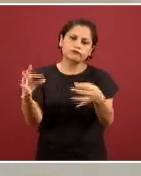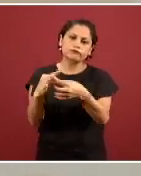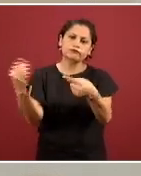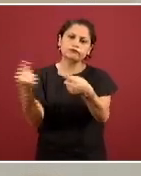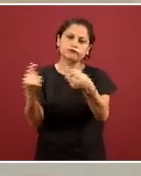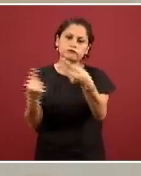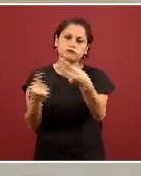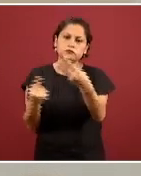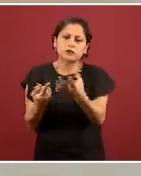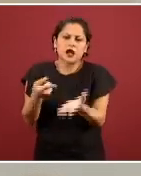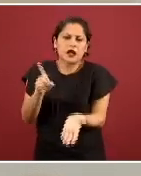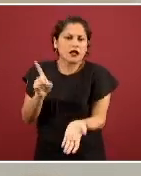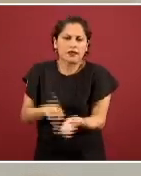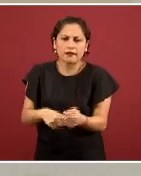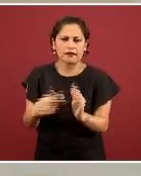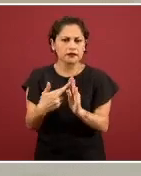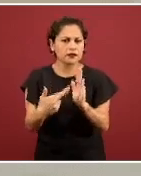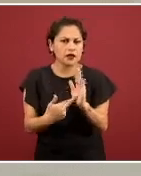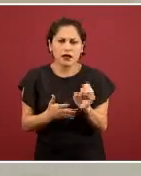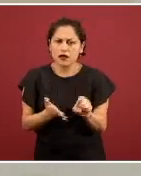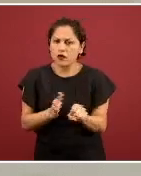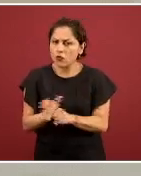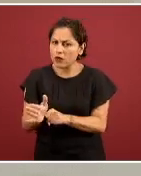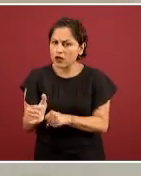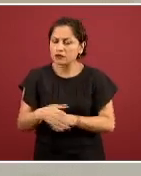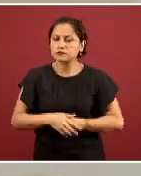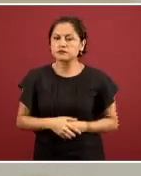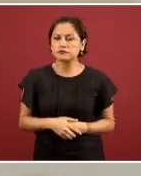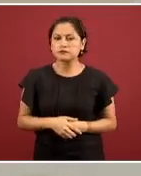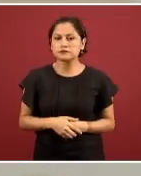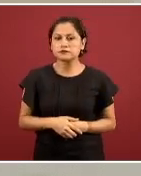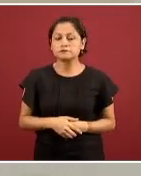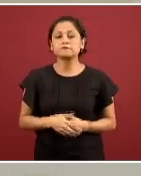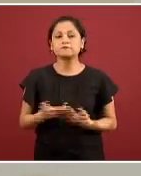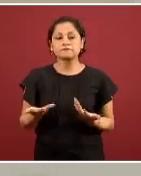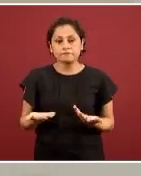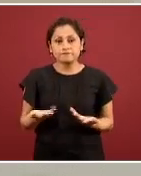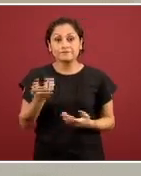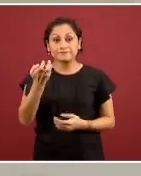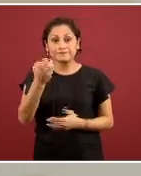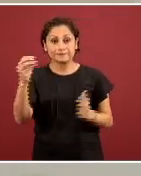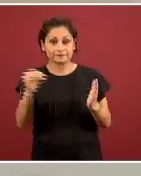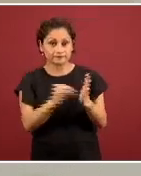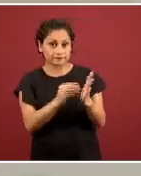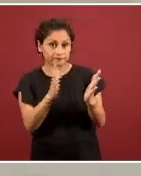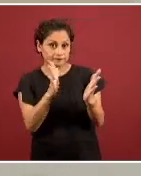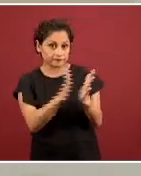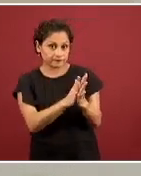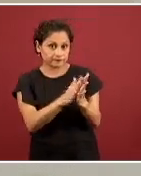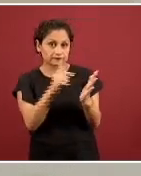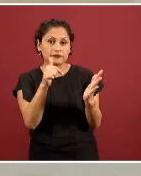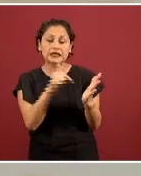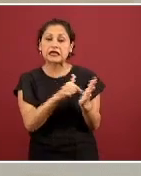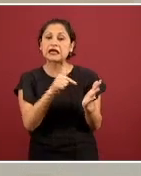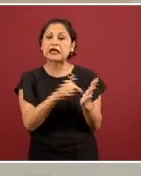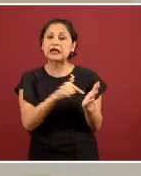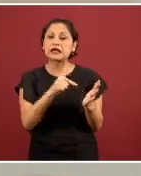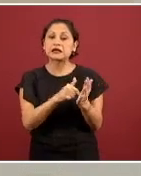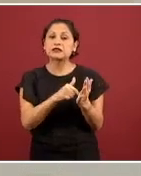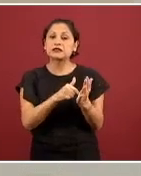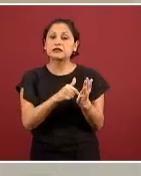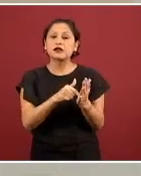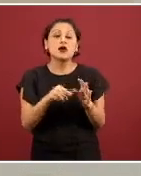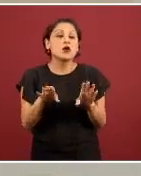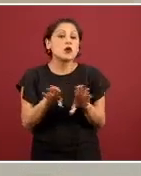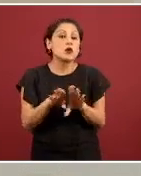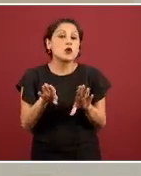se pretende es poner por escrito cuáles son los criterios primero de evaluación